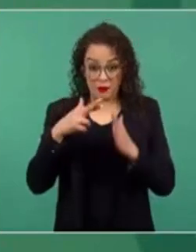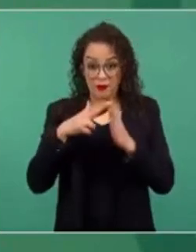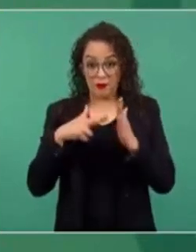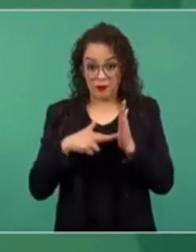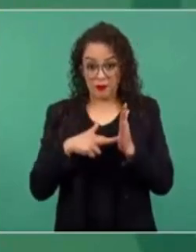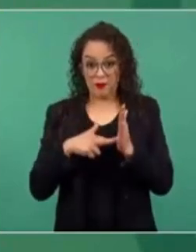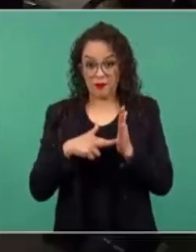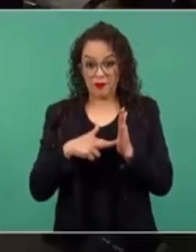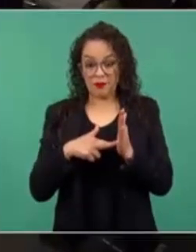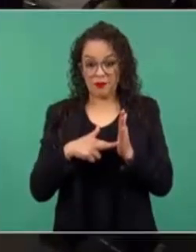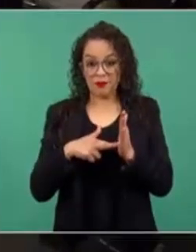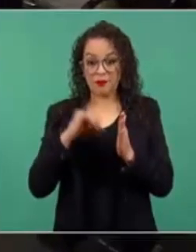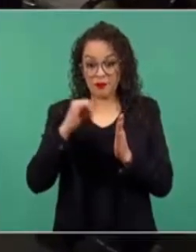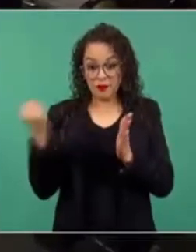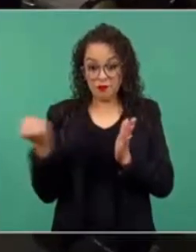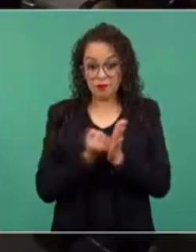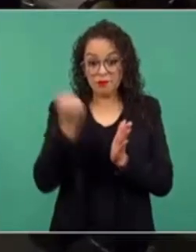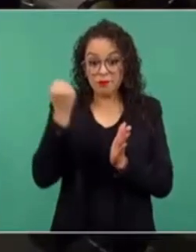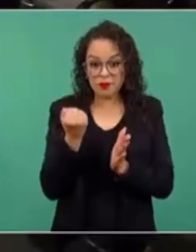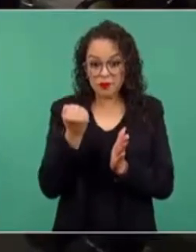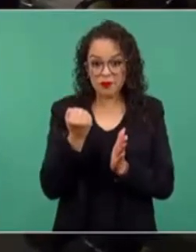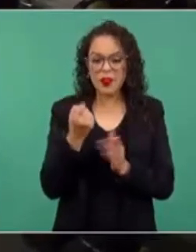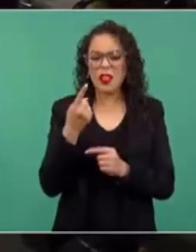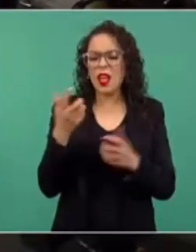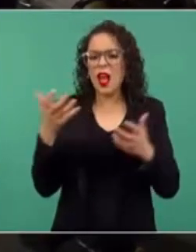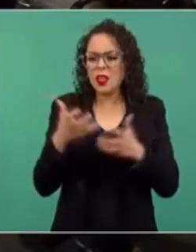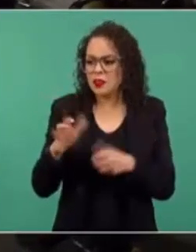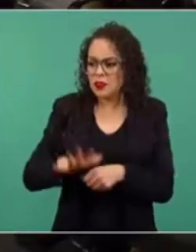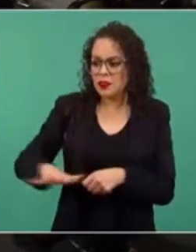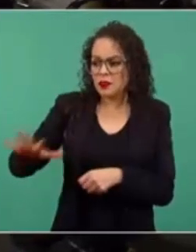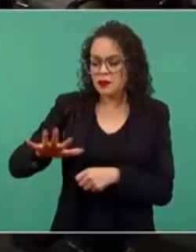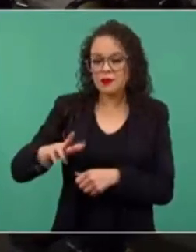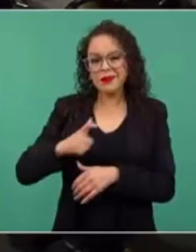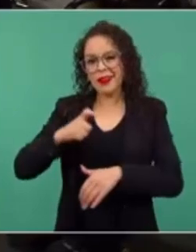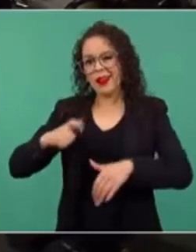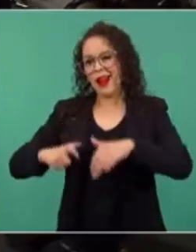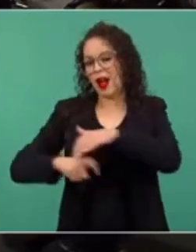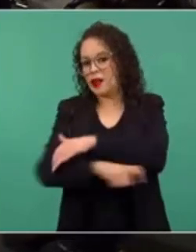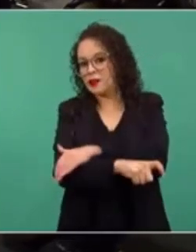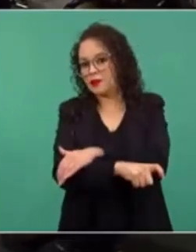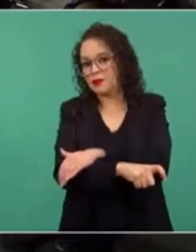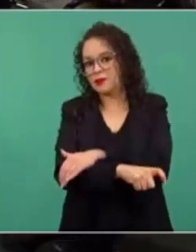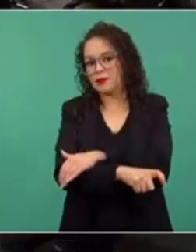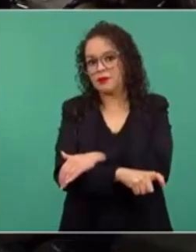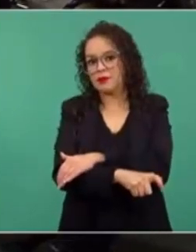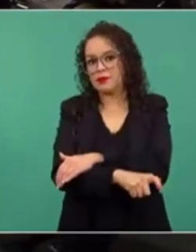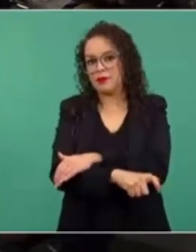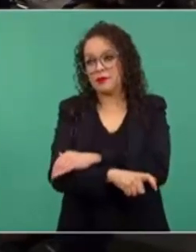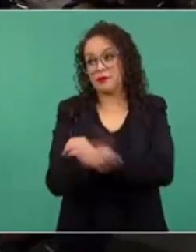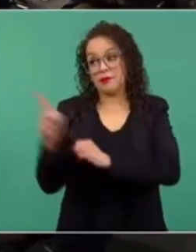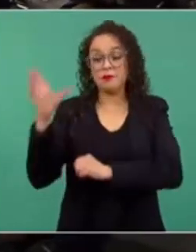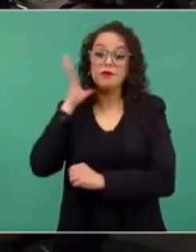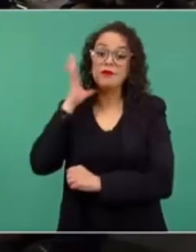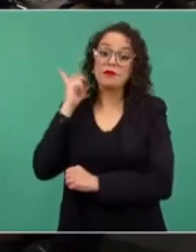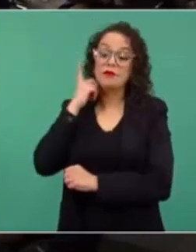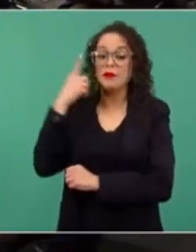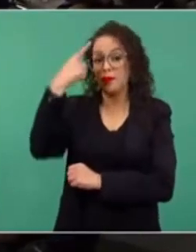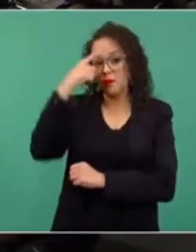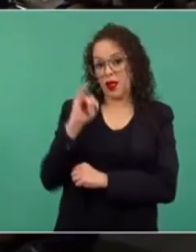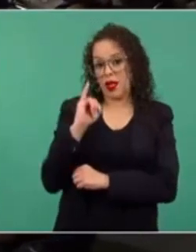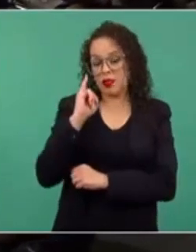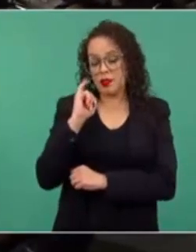sobornaron, le dieron dinero a legisladores para que votaran.